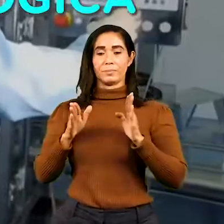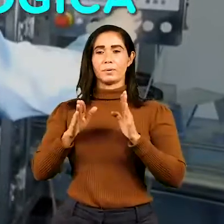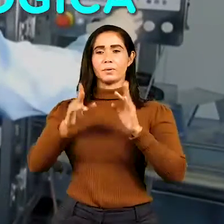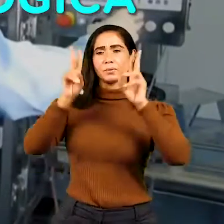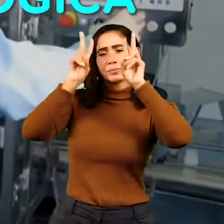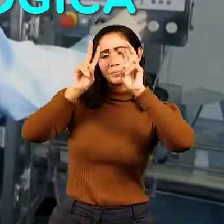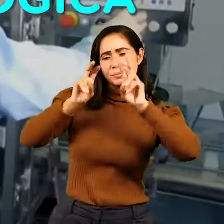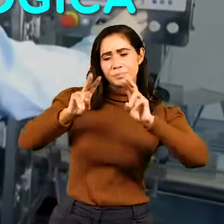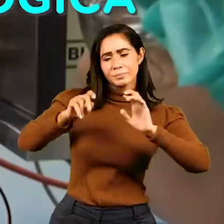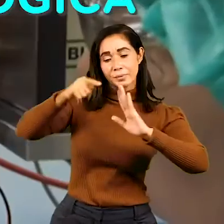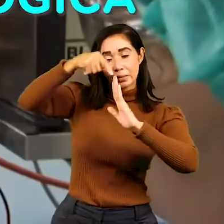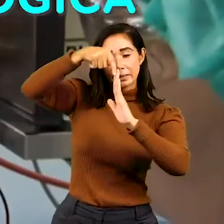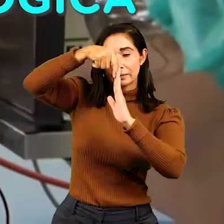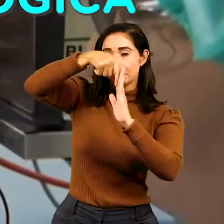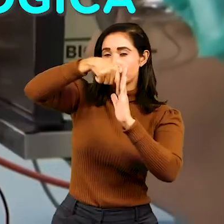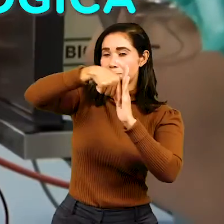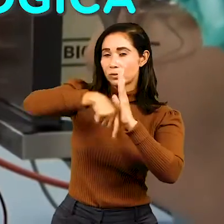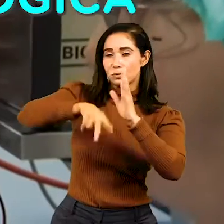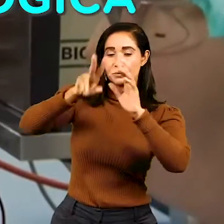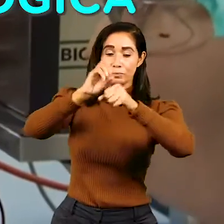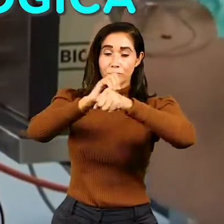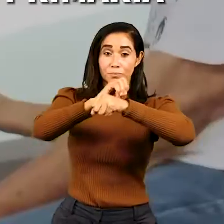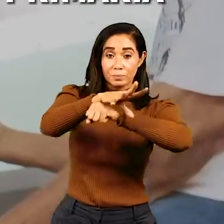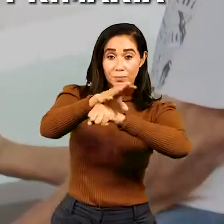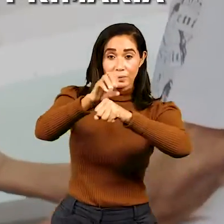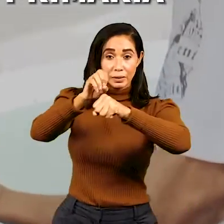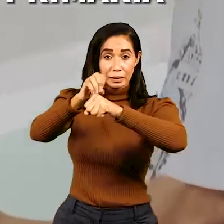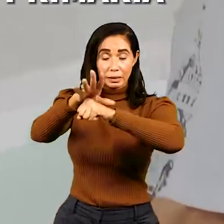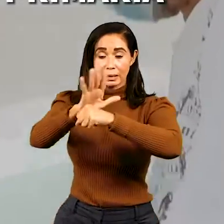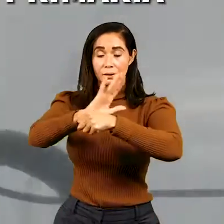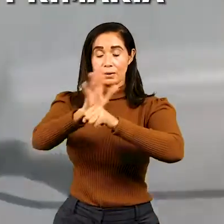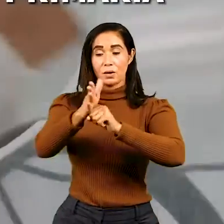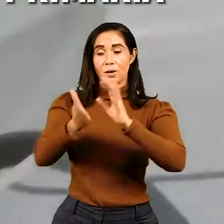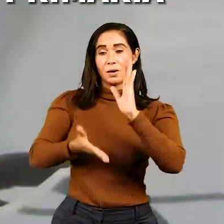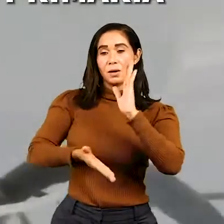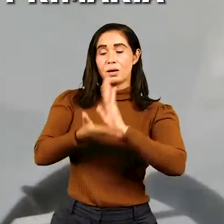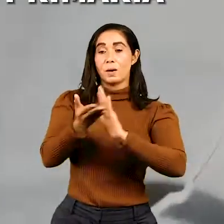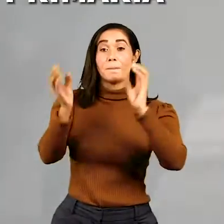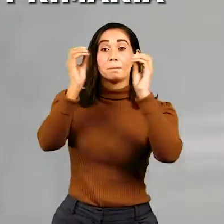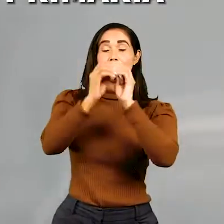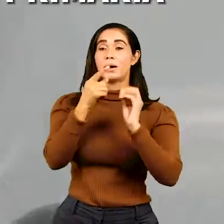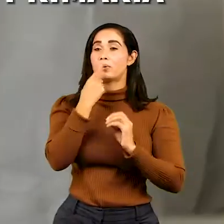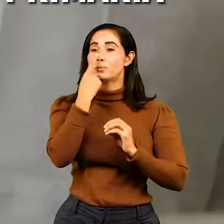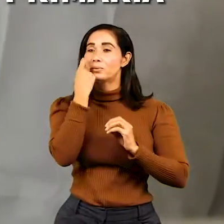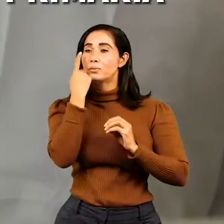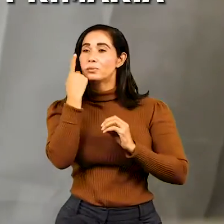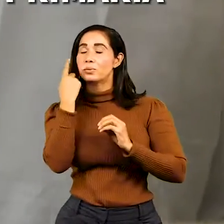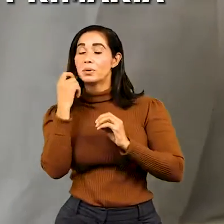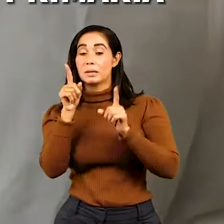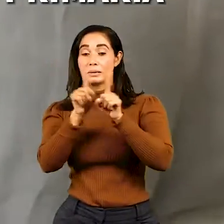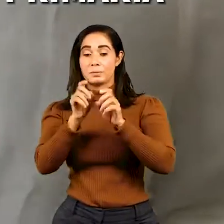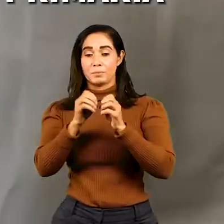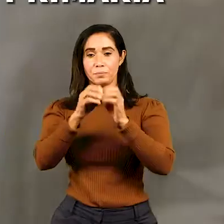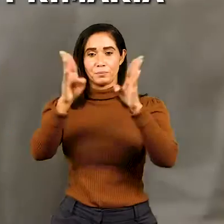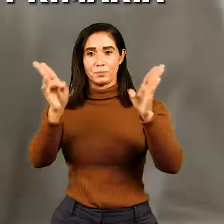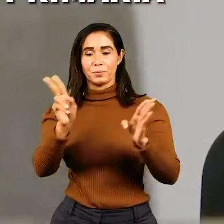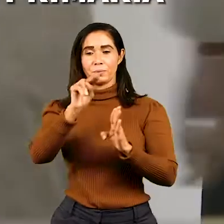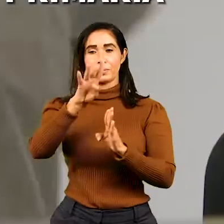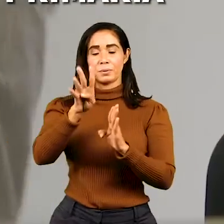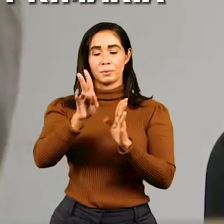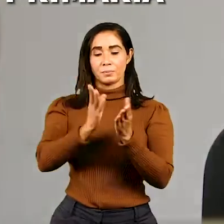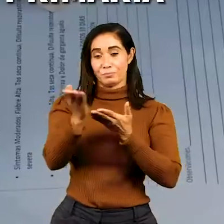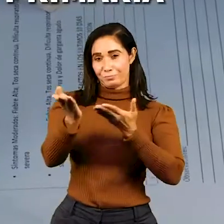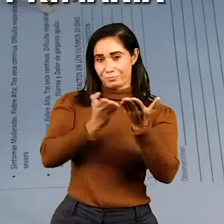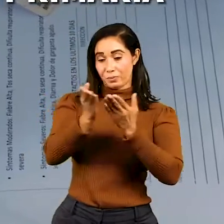investigación operativa epidemiológica, el aumento de las pruebas, la apertura 24 horas de los